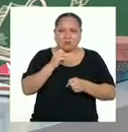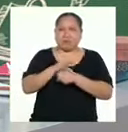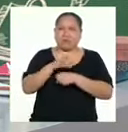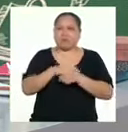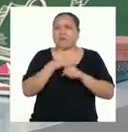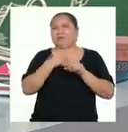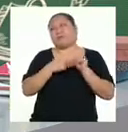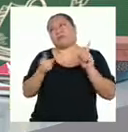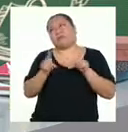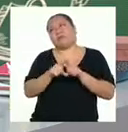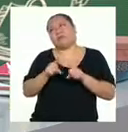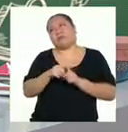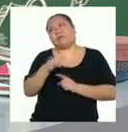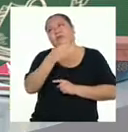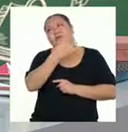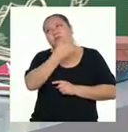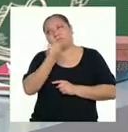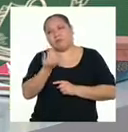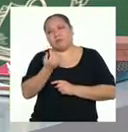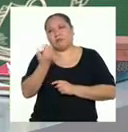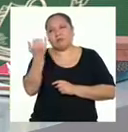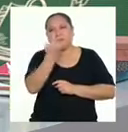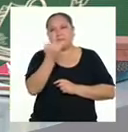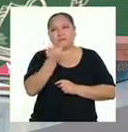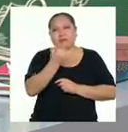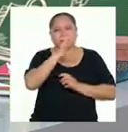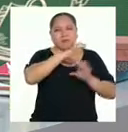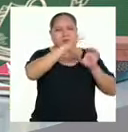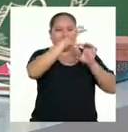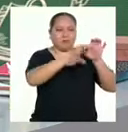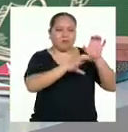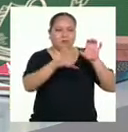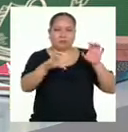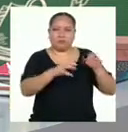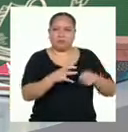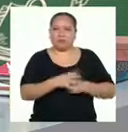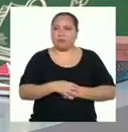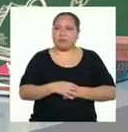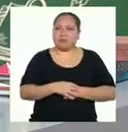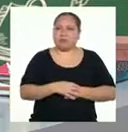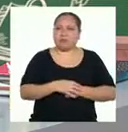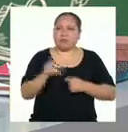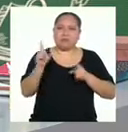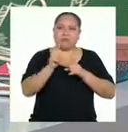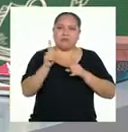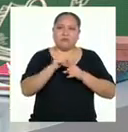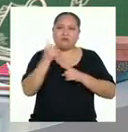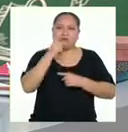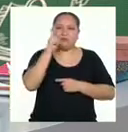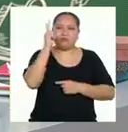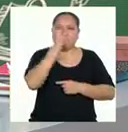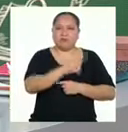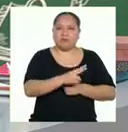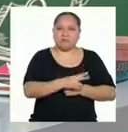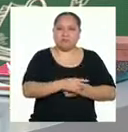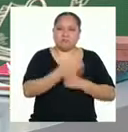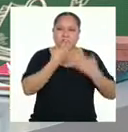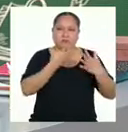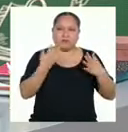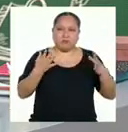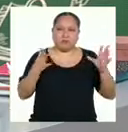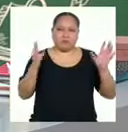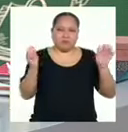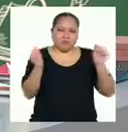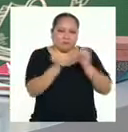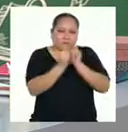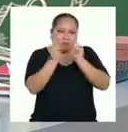Pero también creo que podemos mejorar el diseño y la distribución. Las letras no se ven muy bien y los elementos están